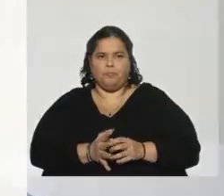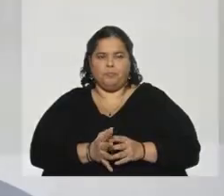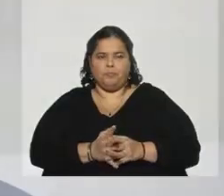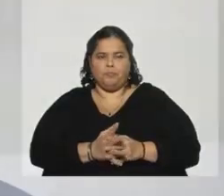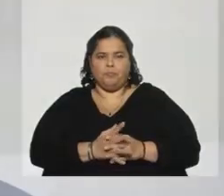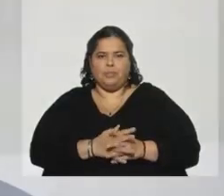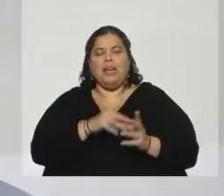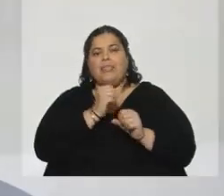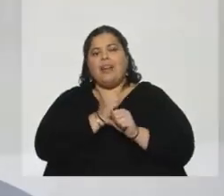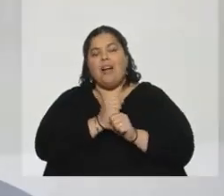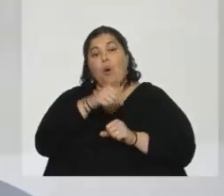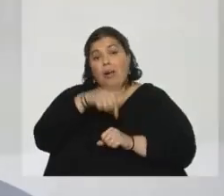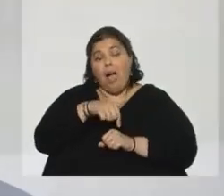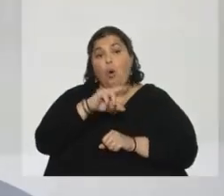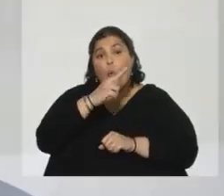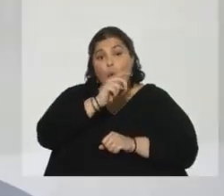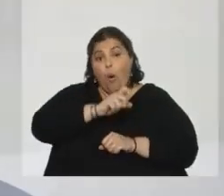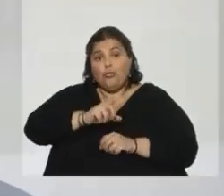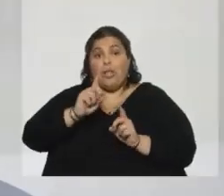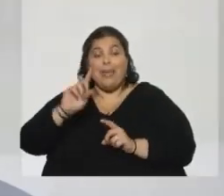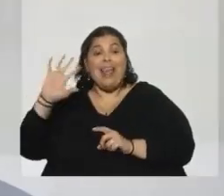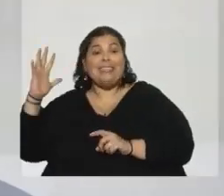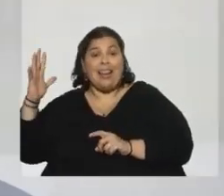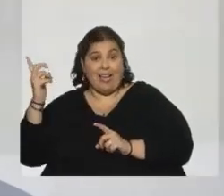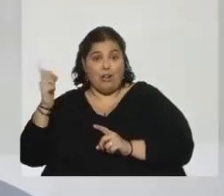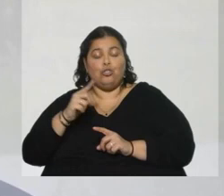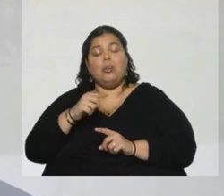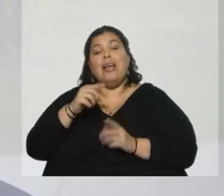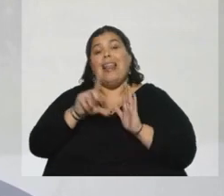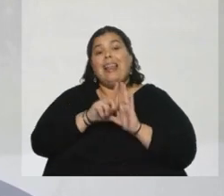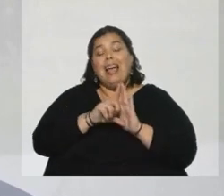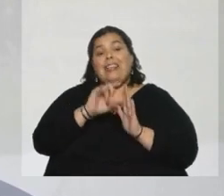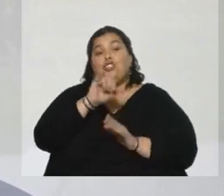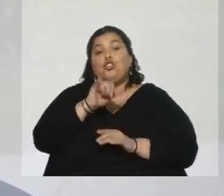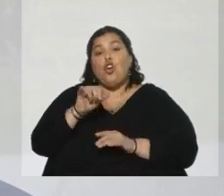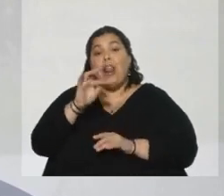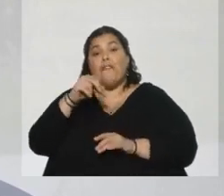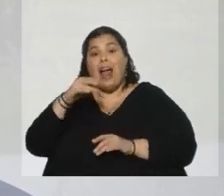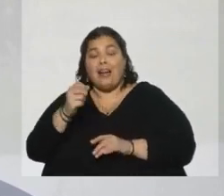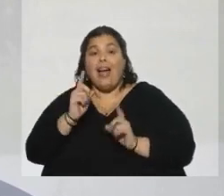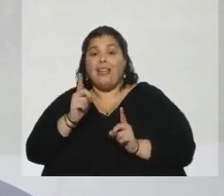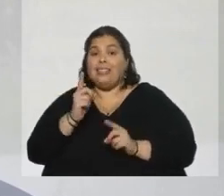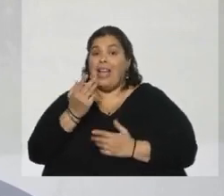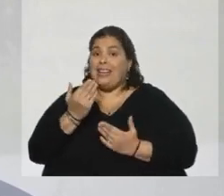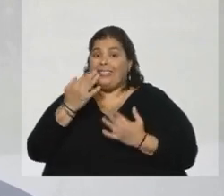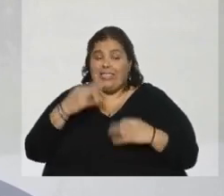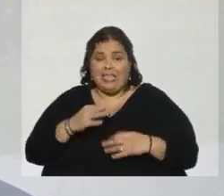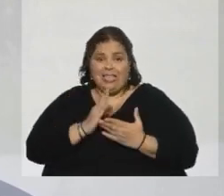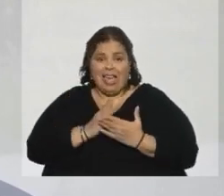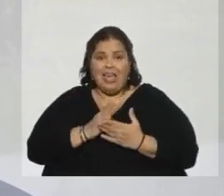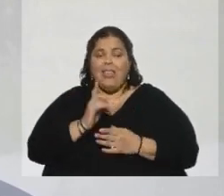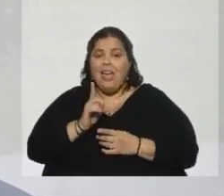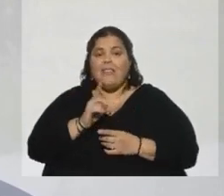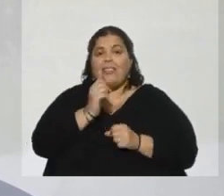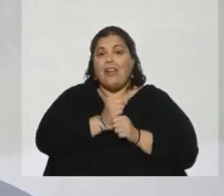Trabajan uruguayos y extranjeros. La ley de zona franca le exige a las empresas que operan en la zona franca que tengan un nivel mínimo de